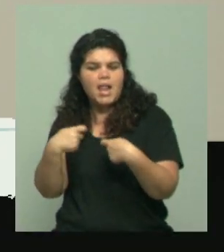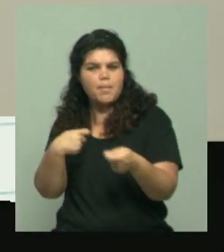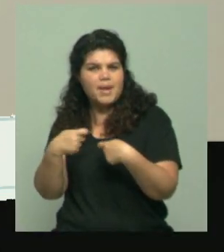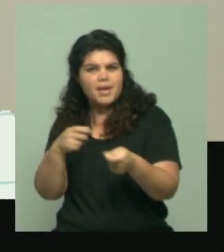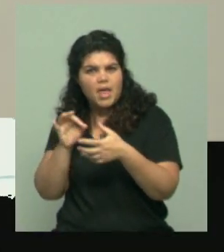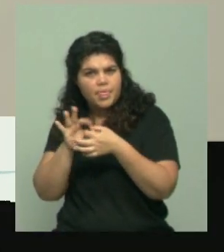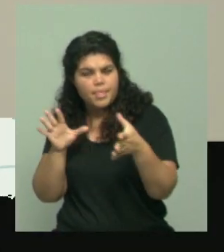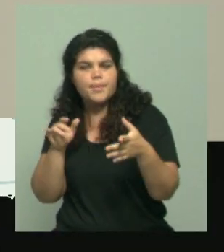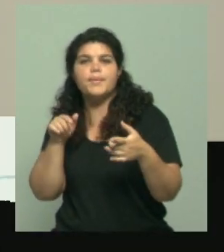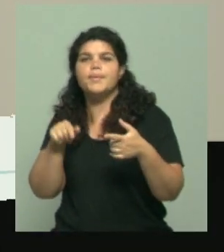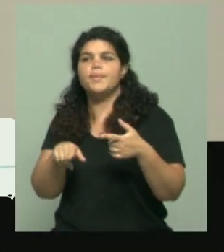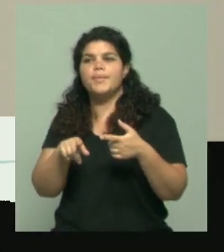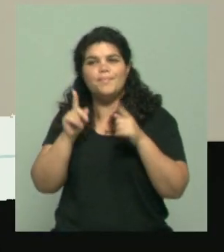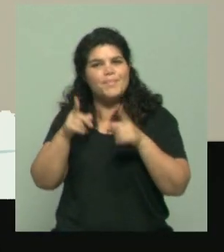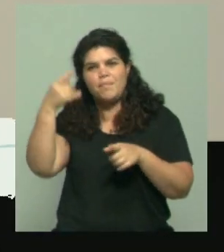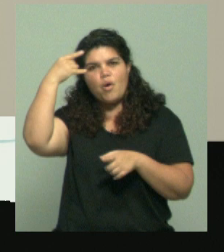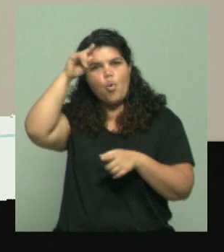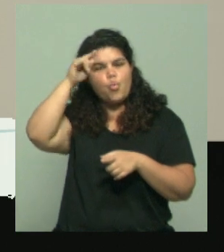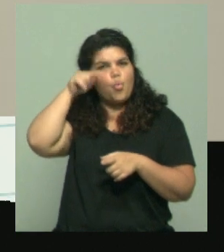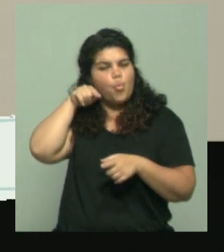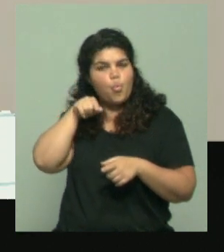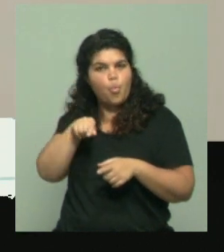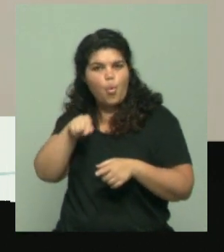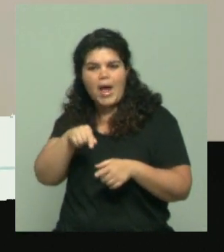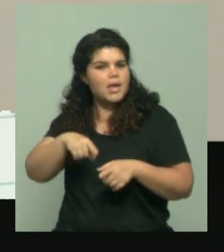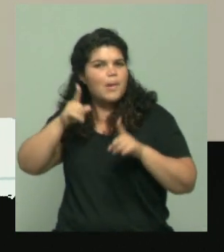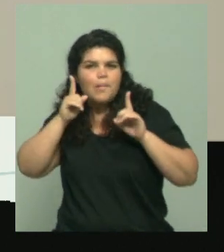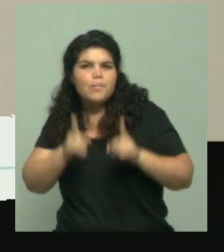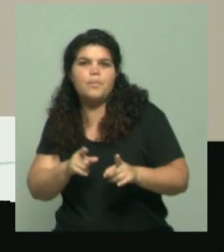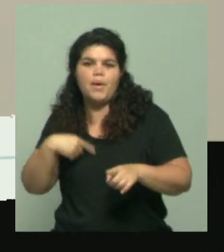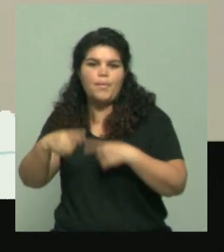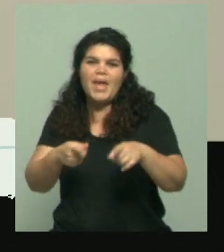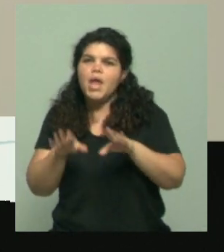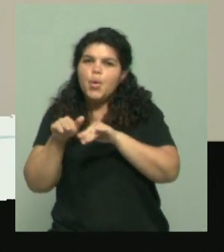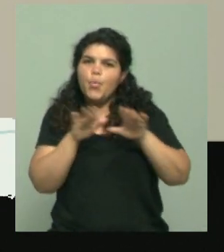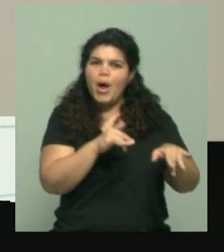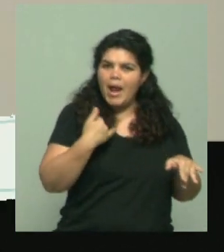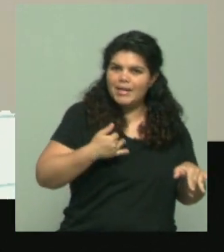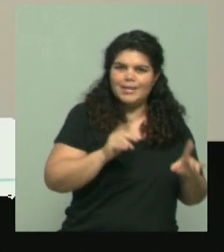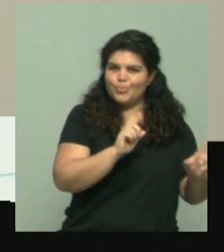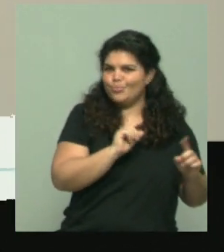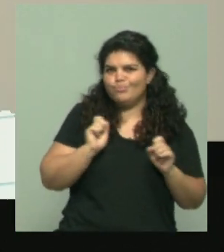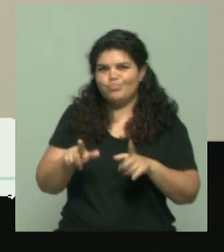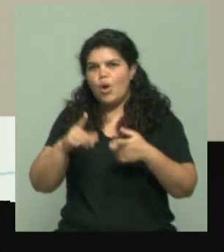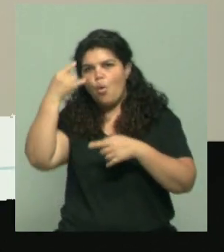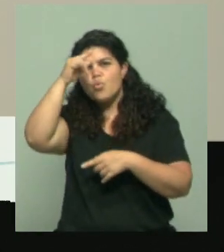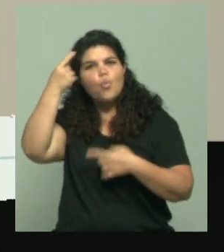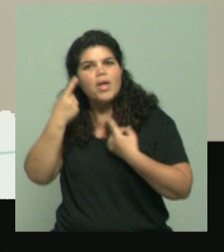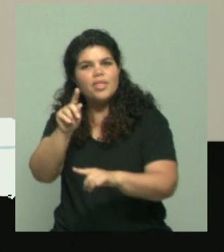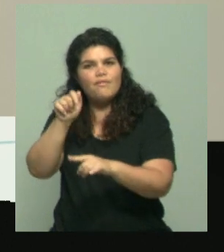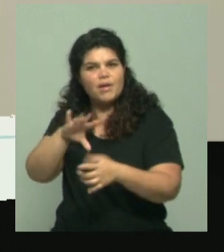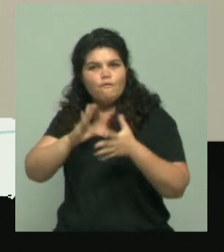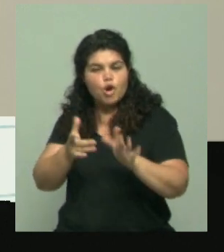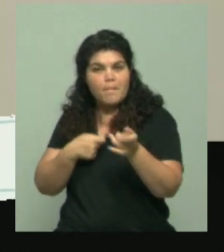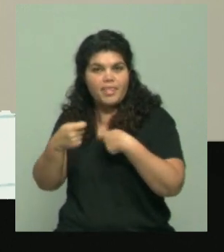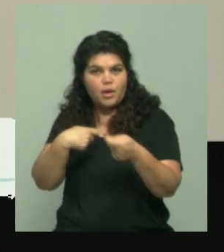por un resultado que en Uruguay no hay un posicionamiento tan radicalizado como si lo hay en la Argentina. Y por otro lado creo yo que en esta figura